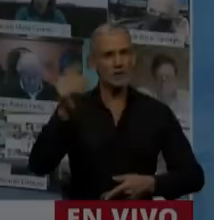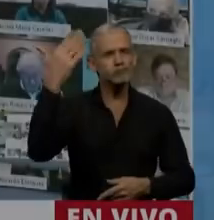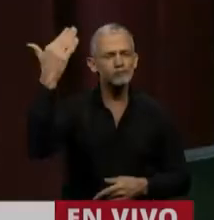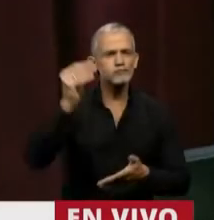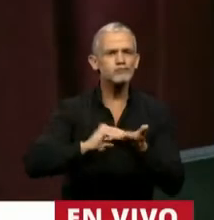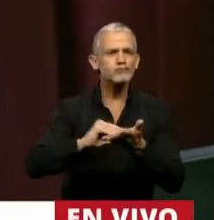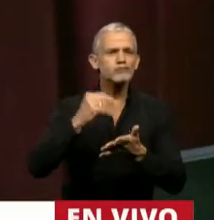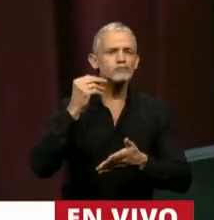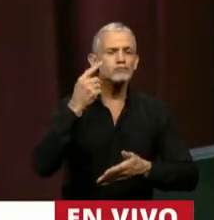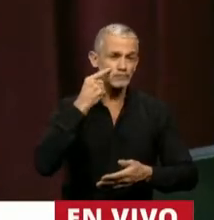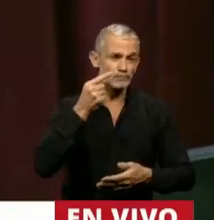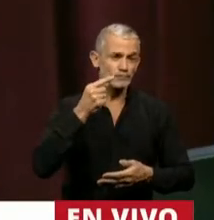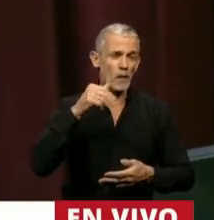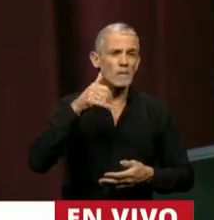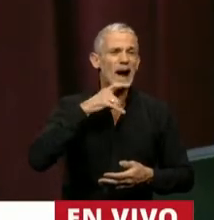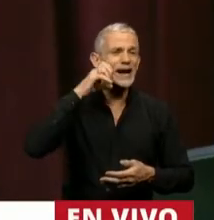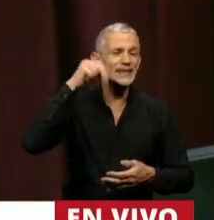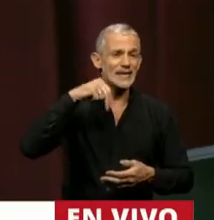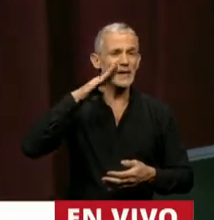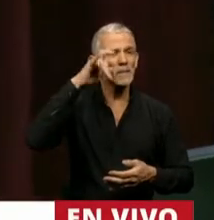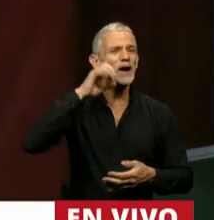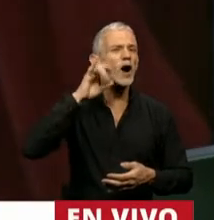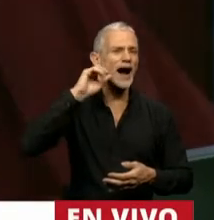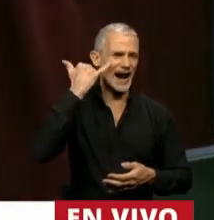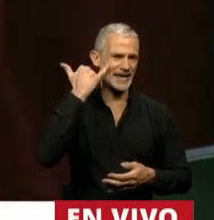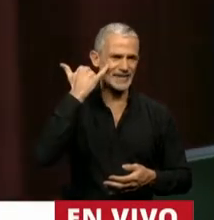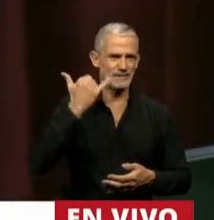Tiene la palabra el diputado Martín Berón Garaid.